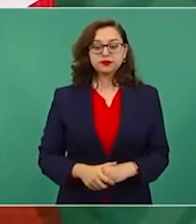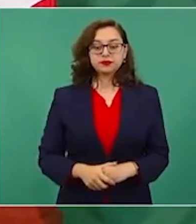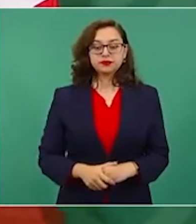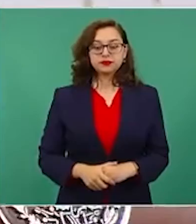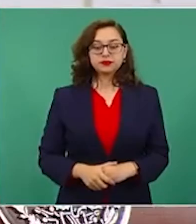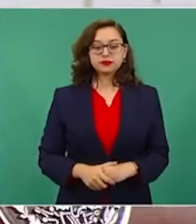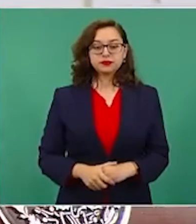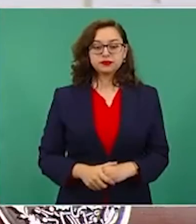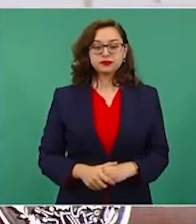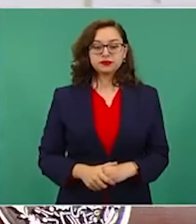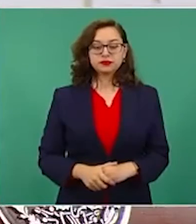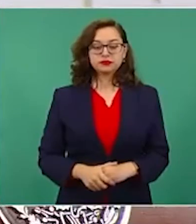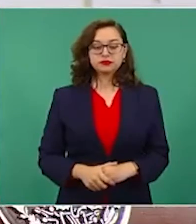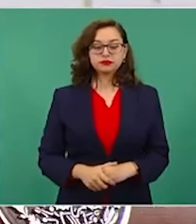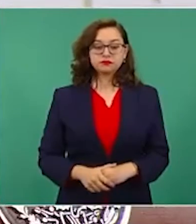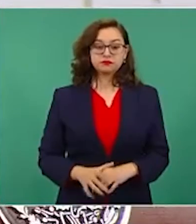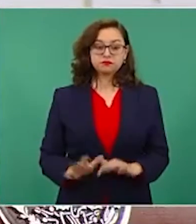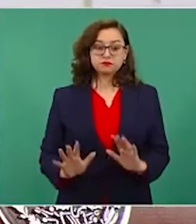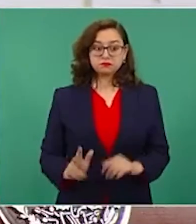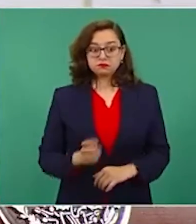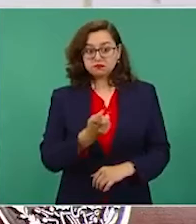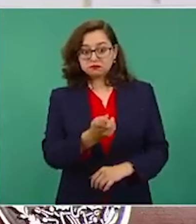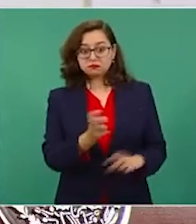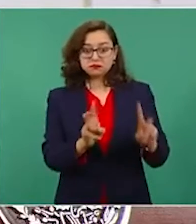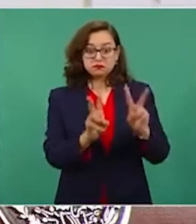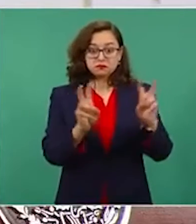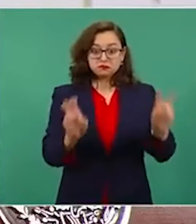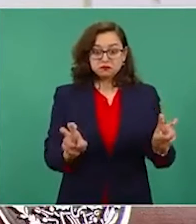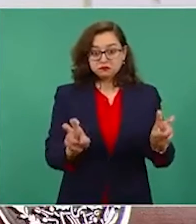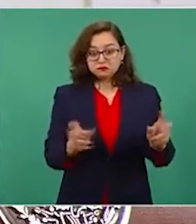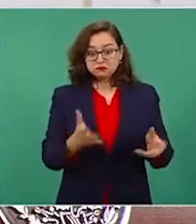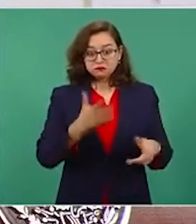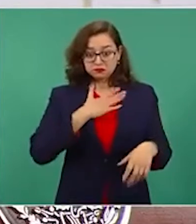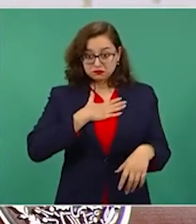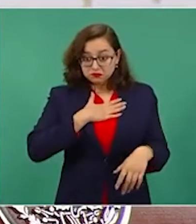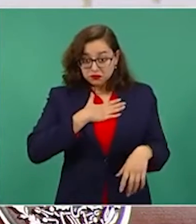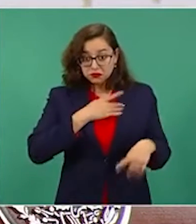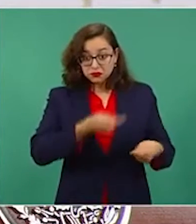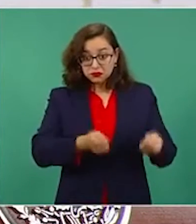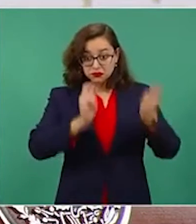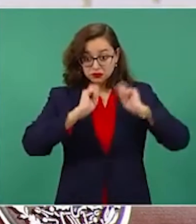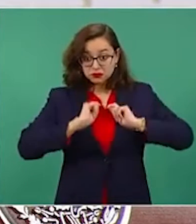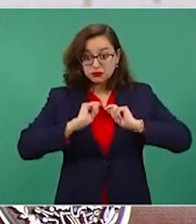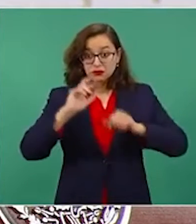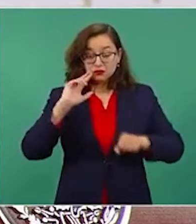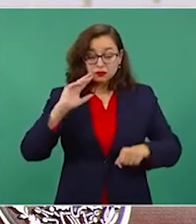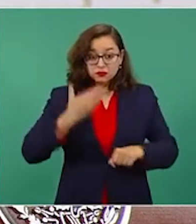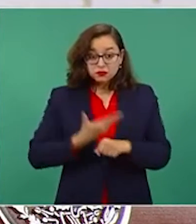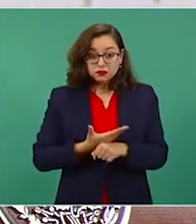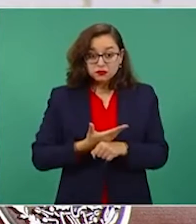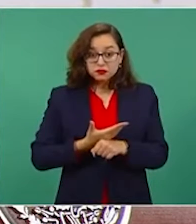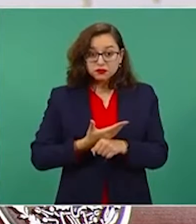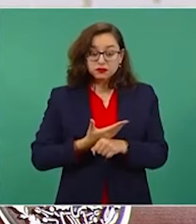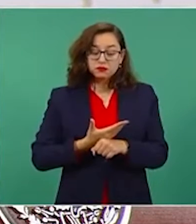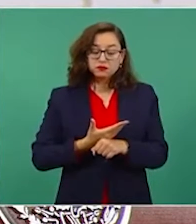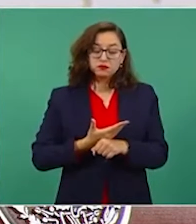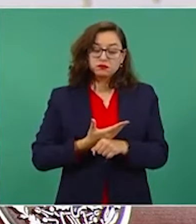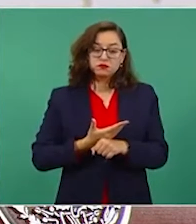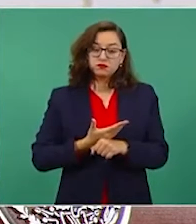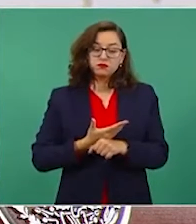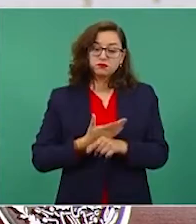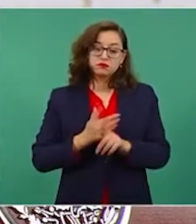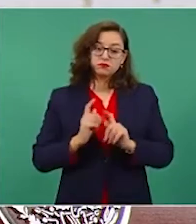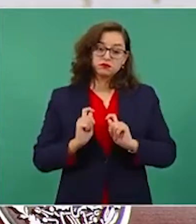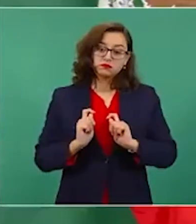estos asuntos los trata en